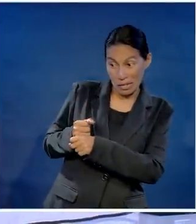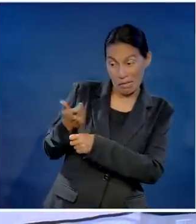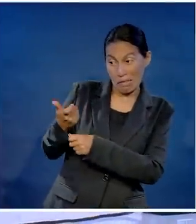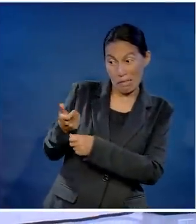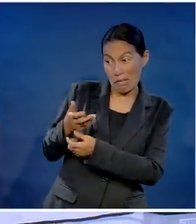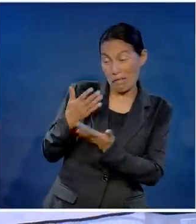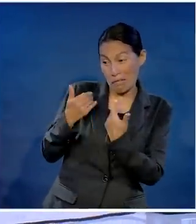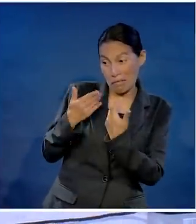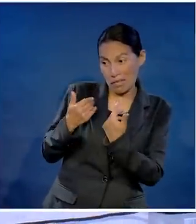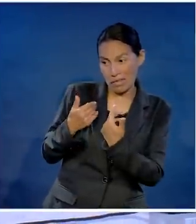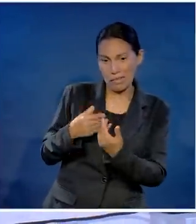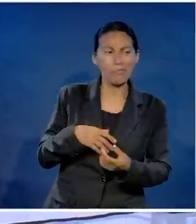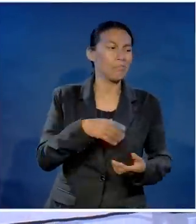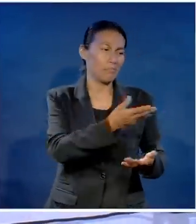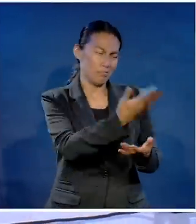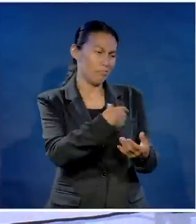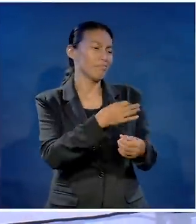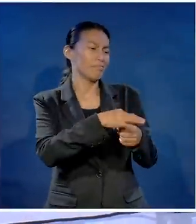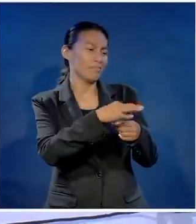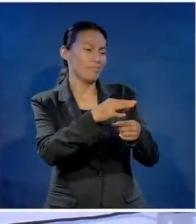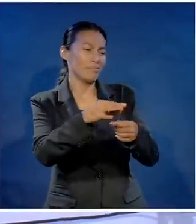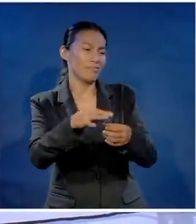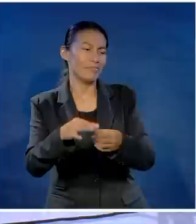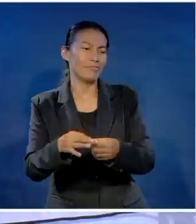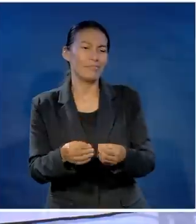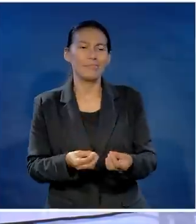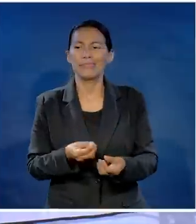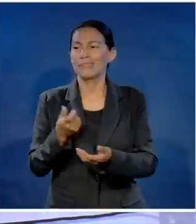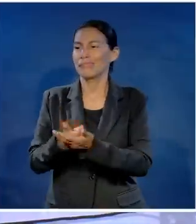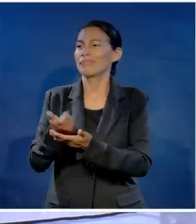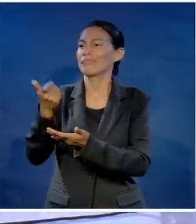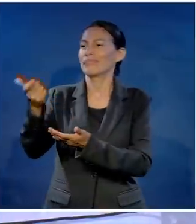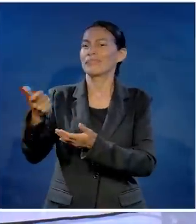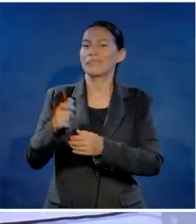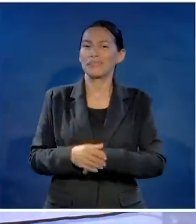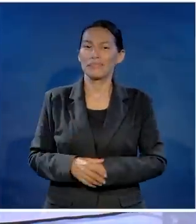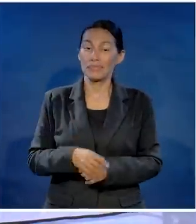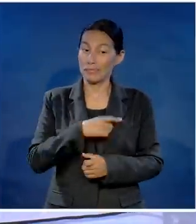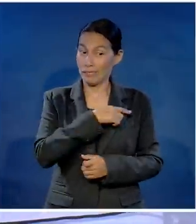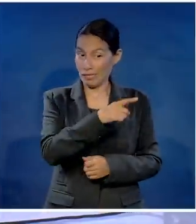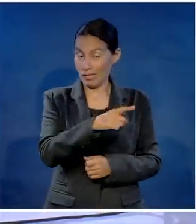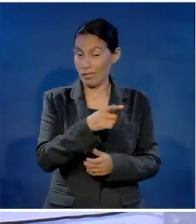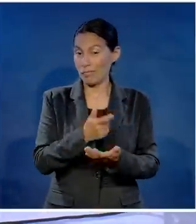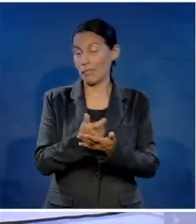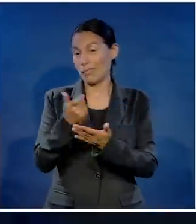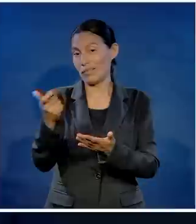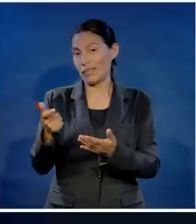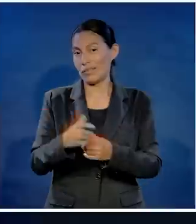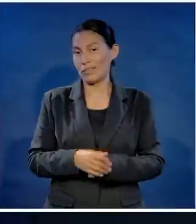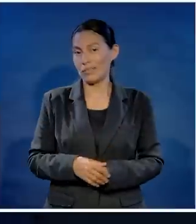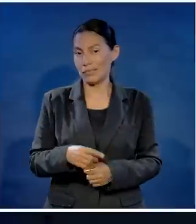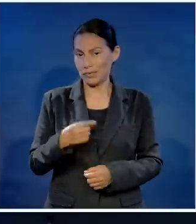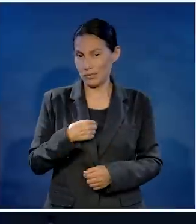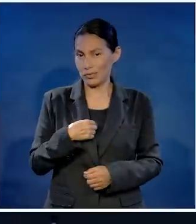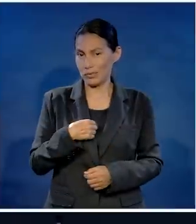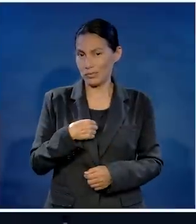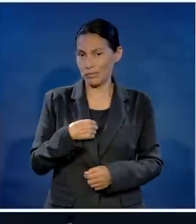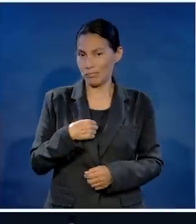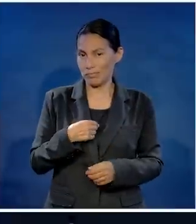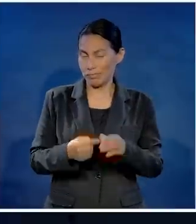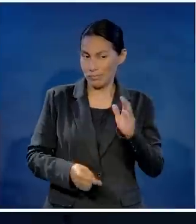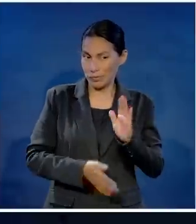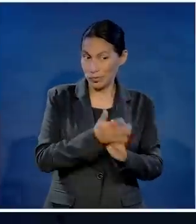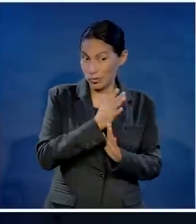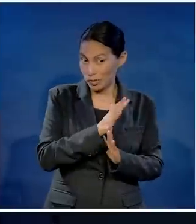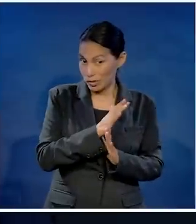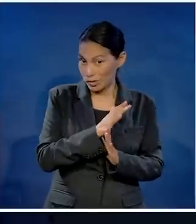Luis nos invita y no trae vamos a hacer cooperacha para pagar nosotros ya no te preocupes y ellas pagaron mis hermanos